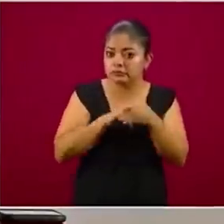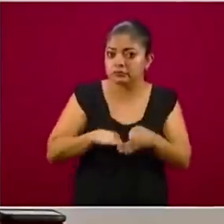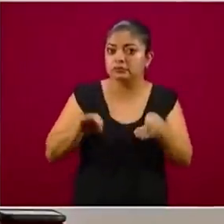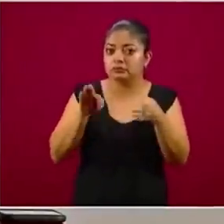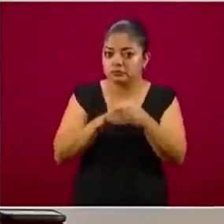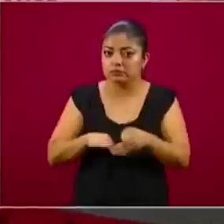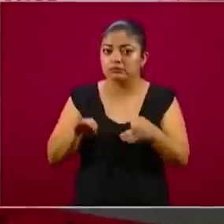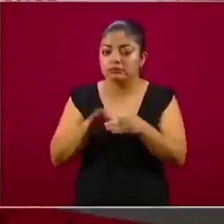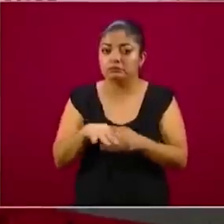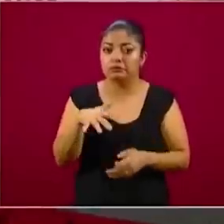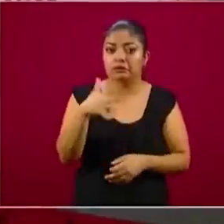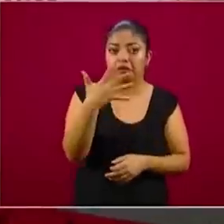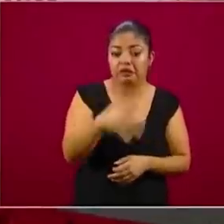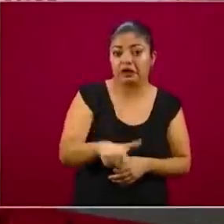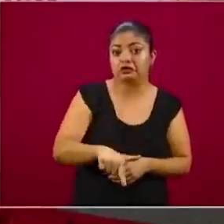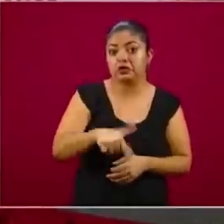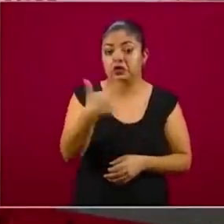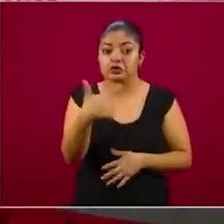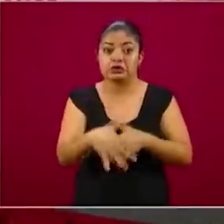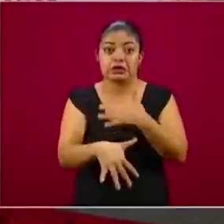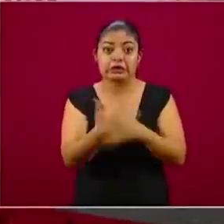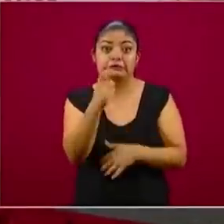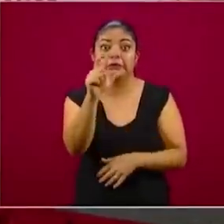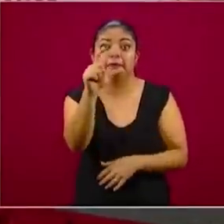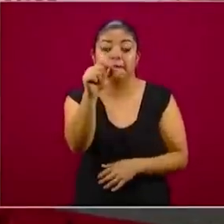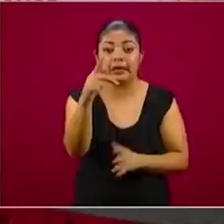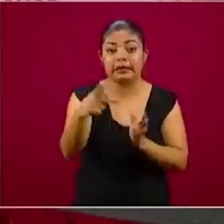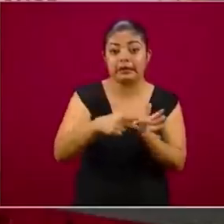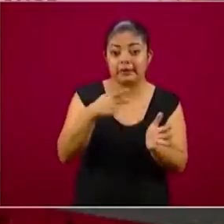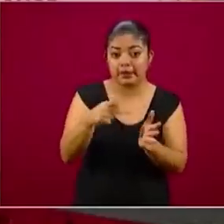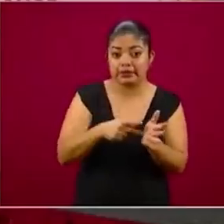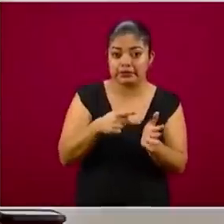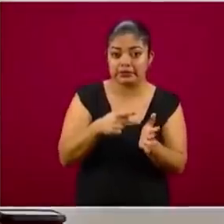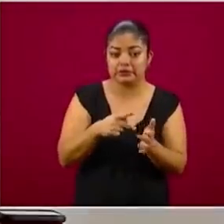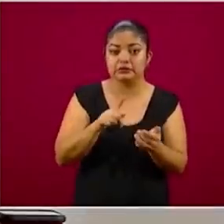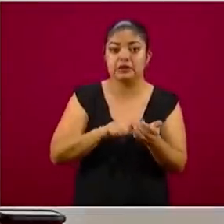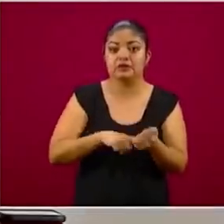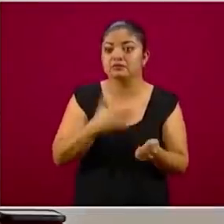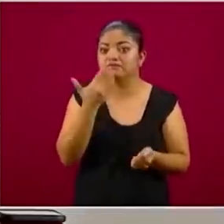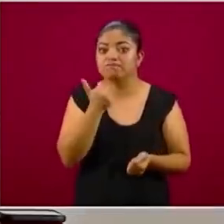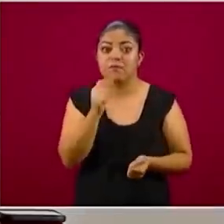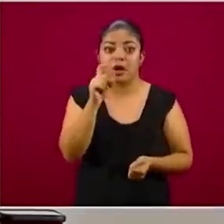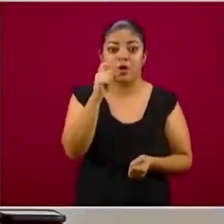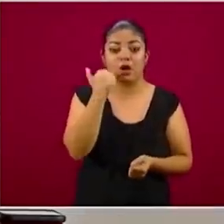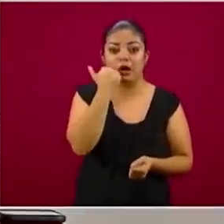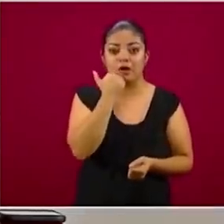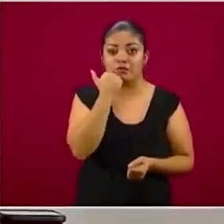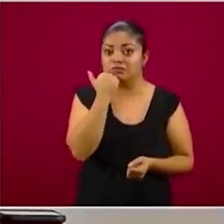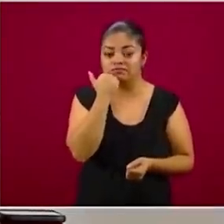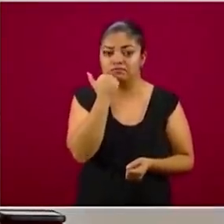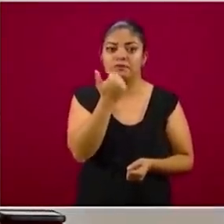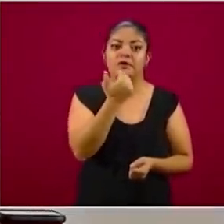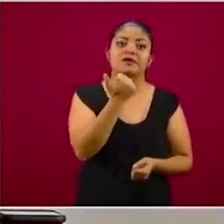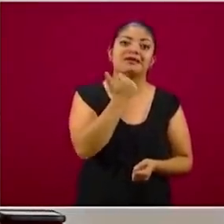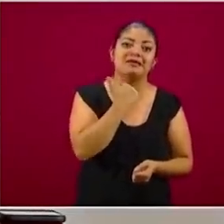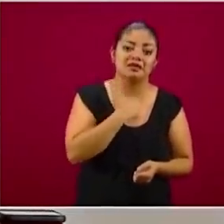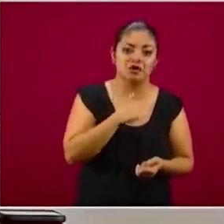10, 12, 15, 20 veces al día, donde no hay agua y jabón, con alcohol gel,